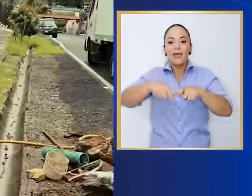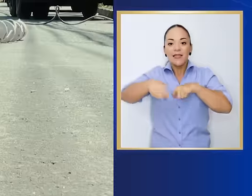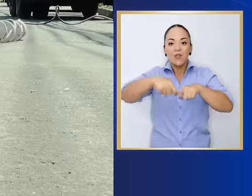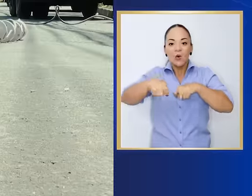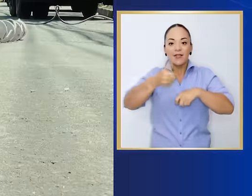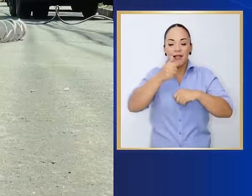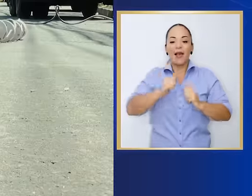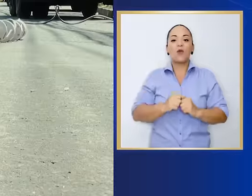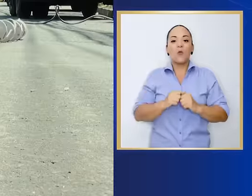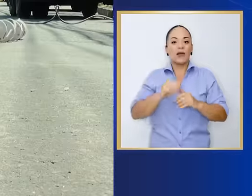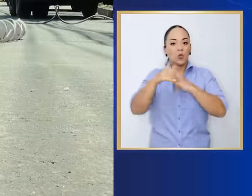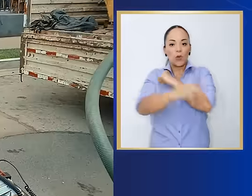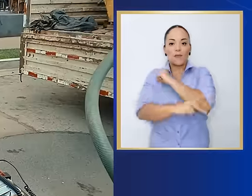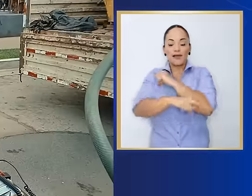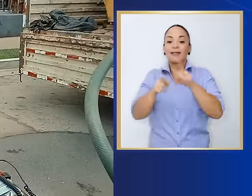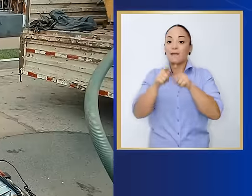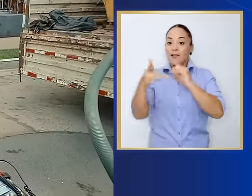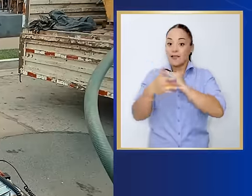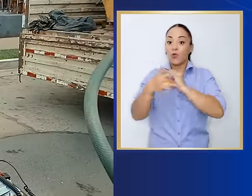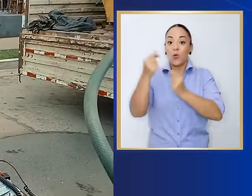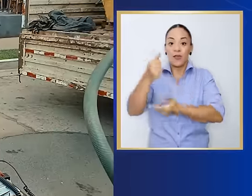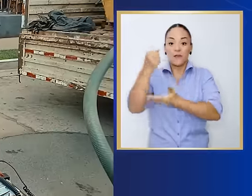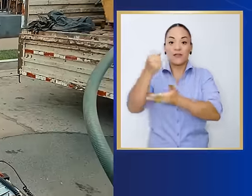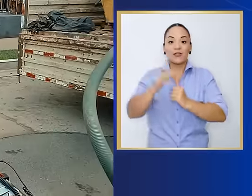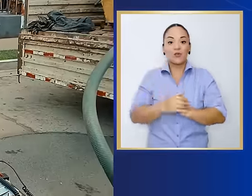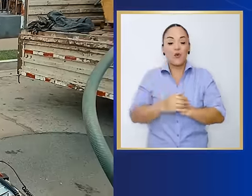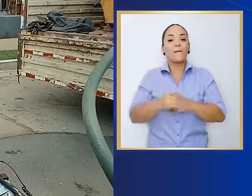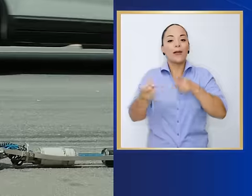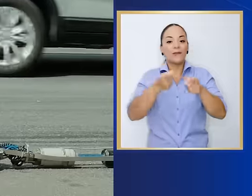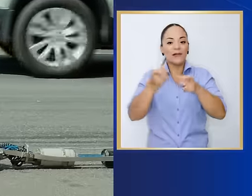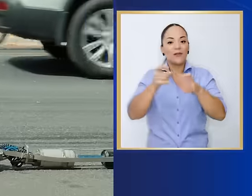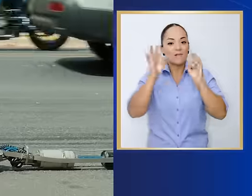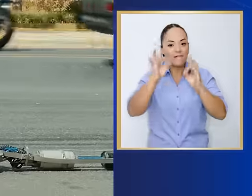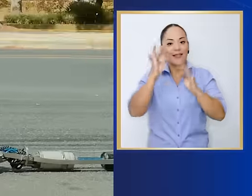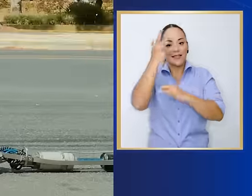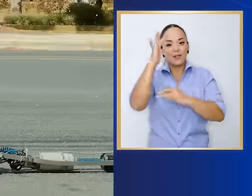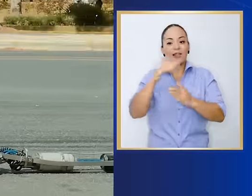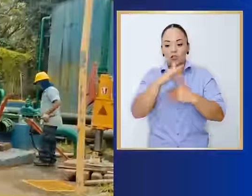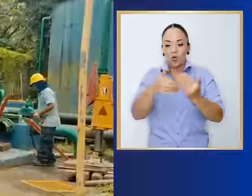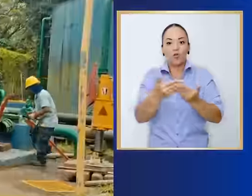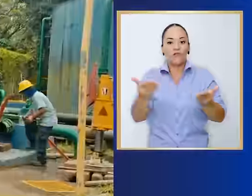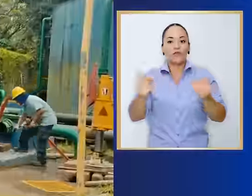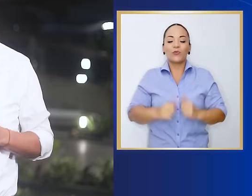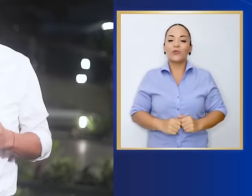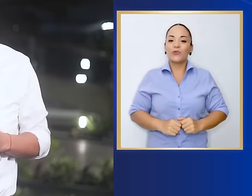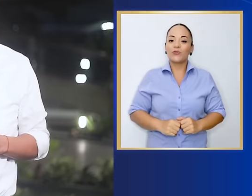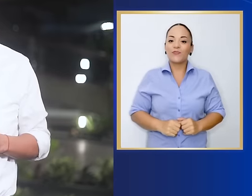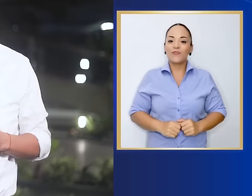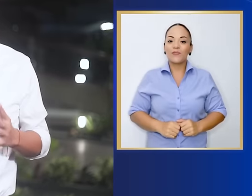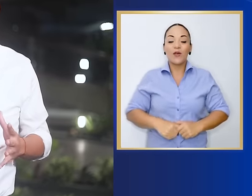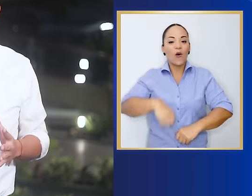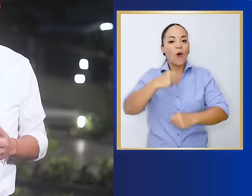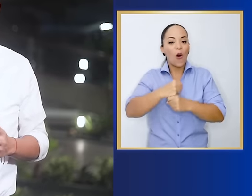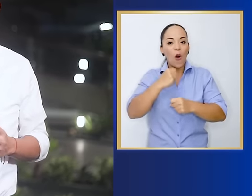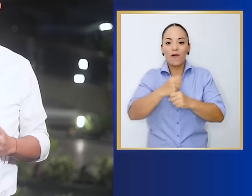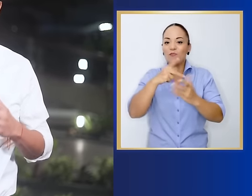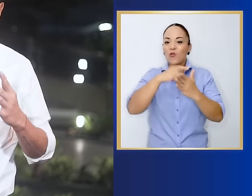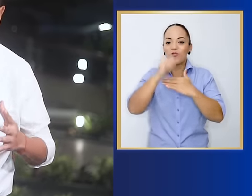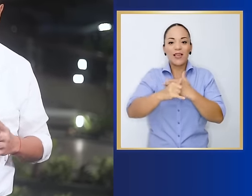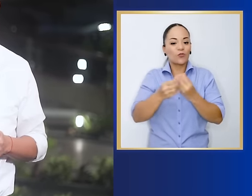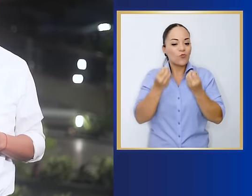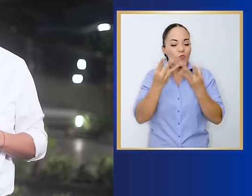el país, así como la inversión en tecnología, nos permitirán administrar inteligentemente este recurso. En fin, obras